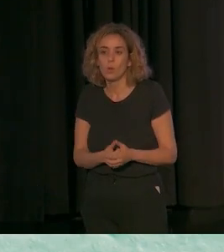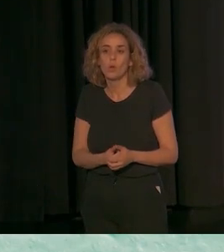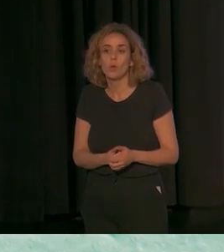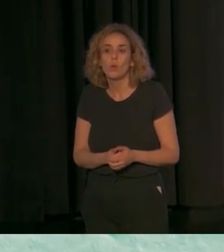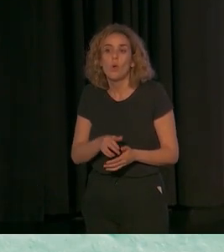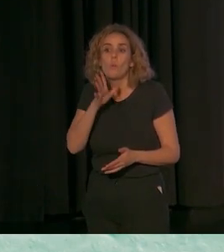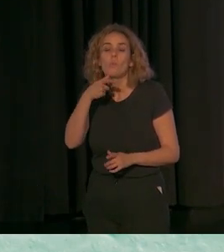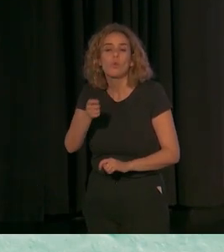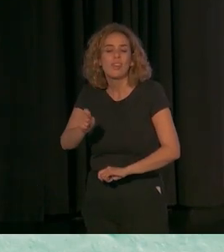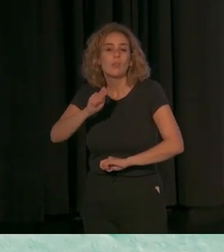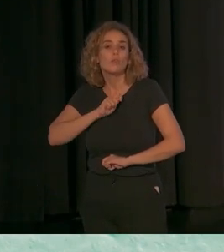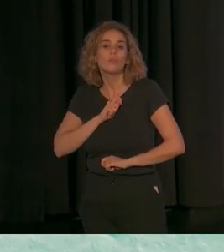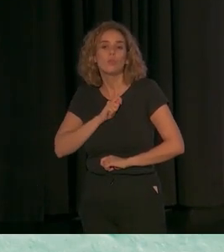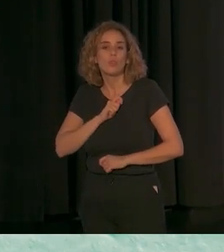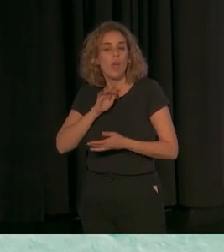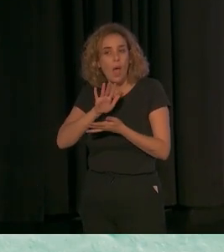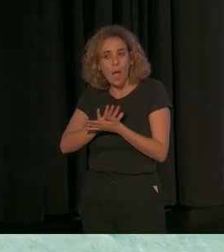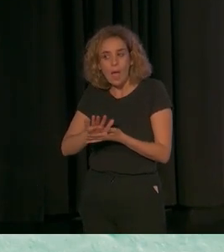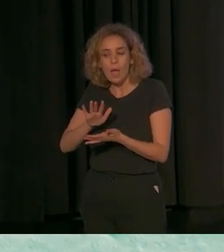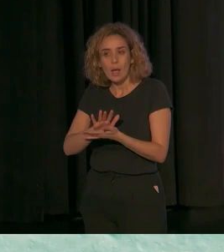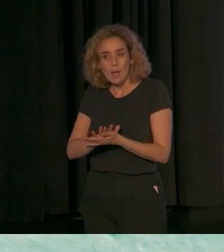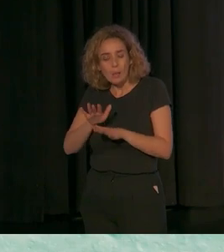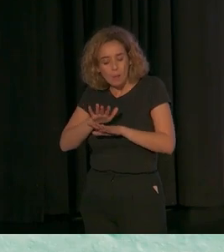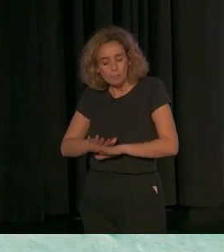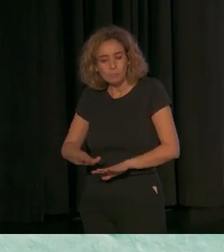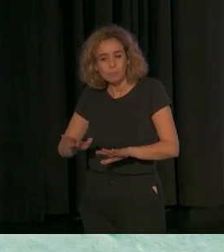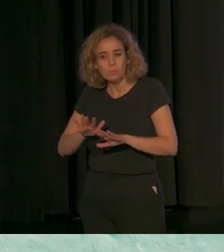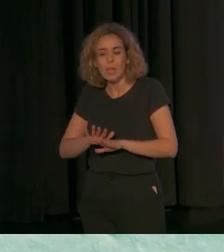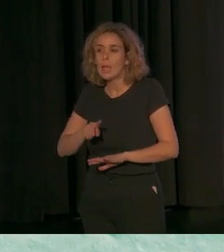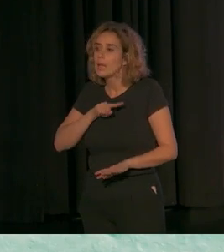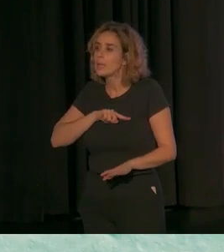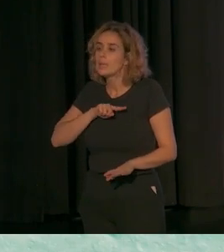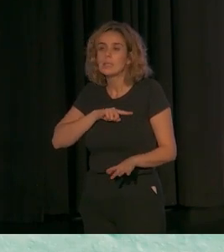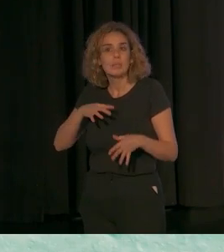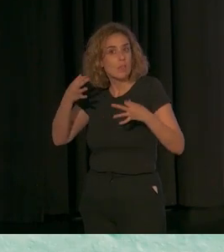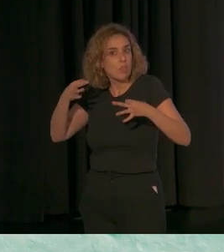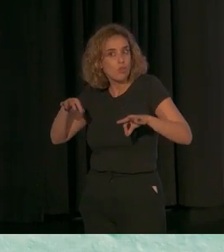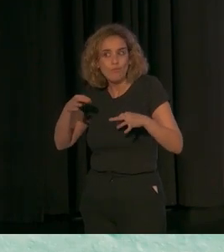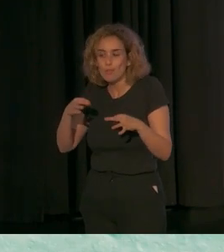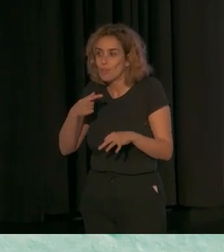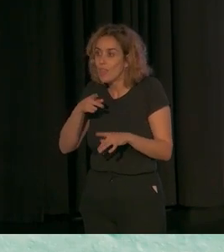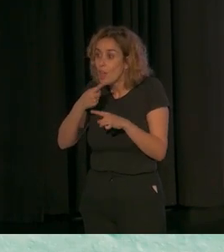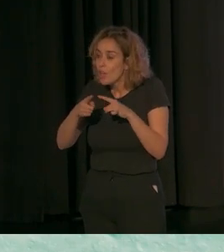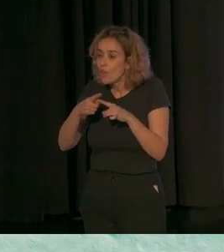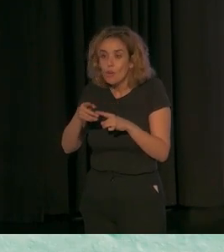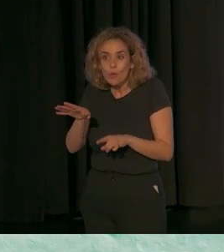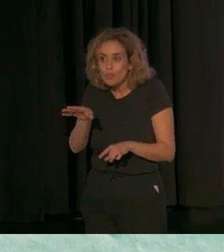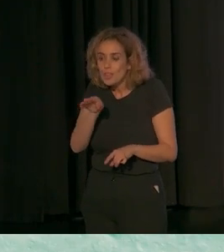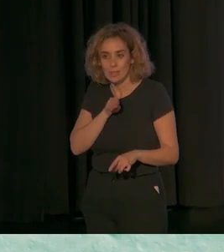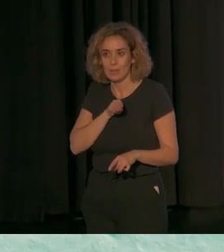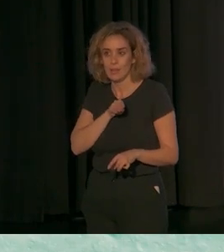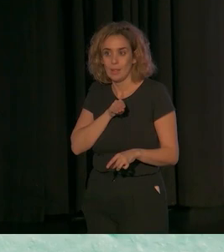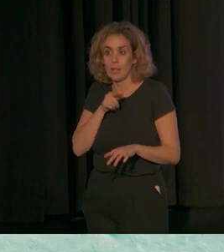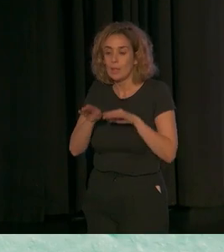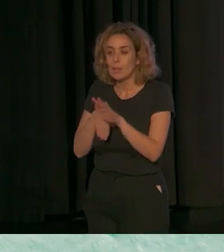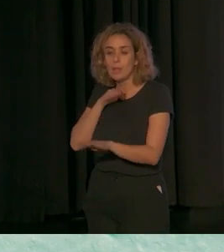nos aportó un punto de calma, tranquilidad, la sensación de normalidad, de entender las cosas como son y de